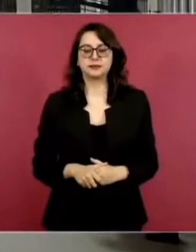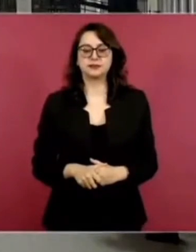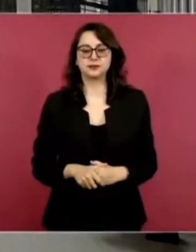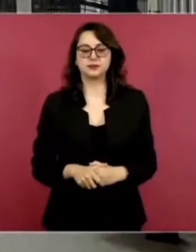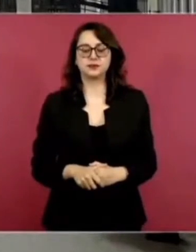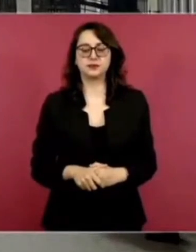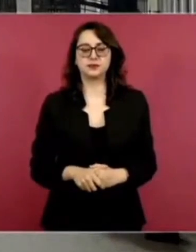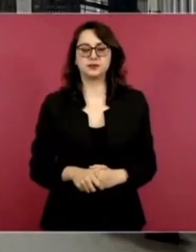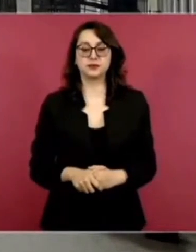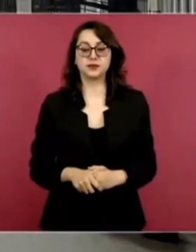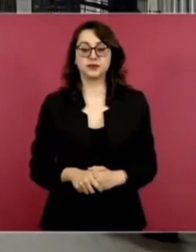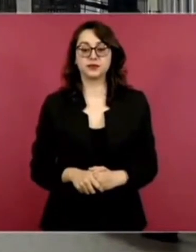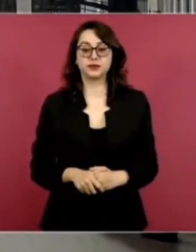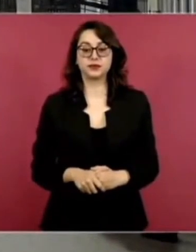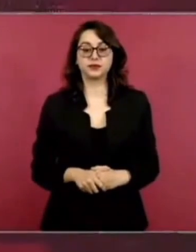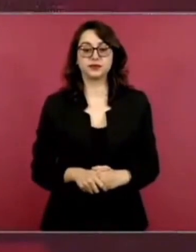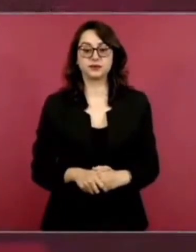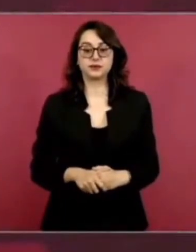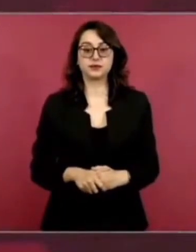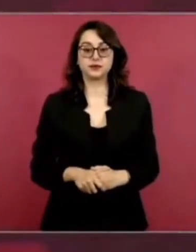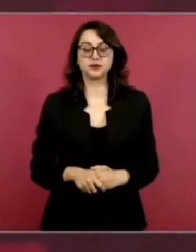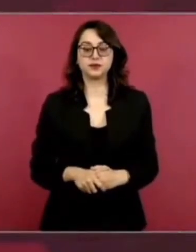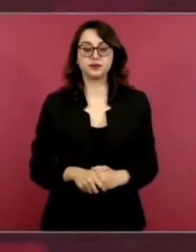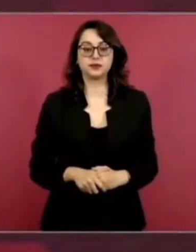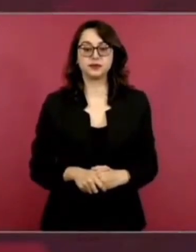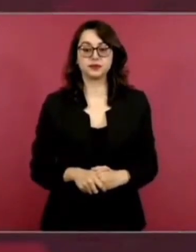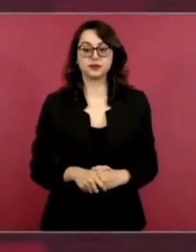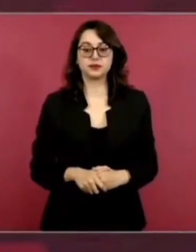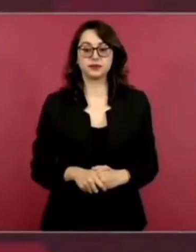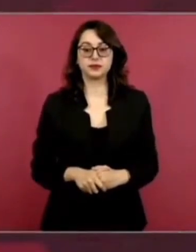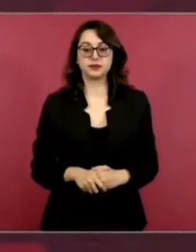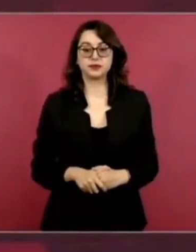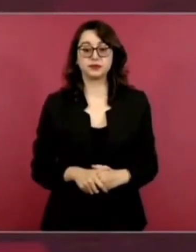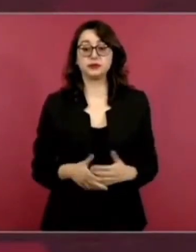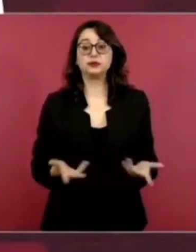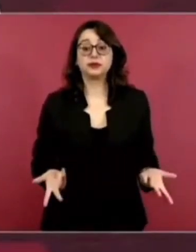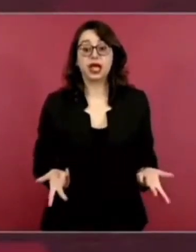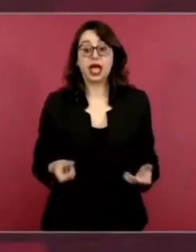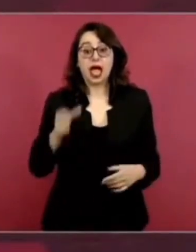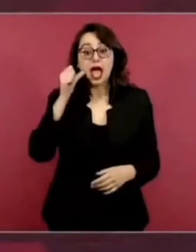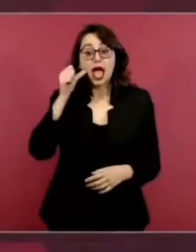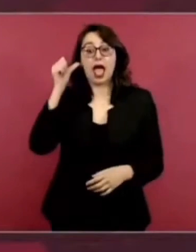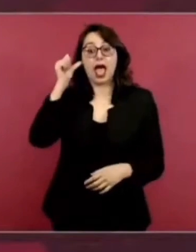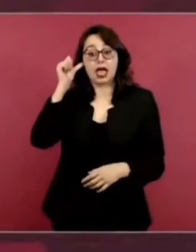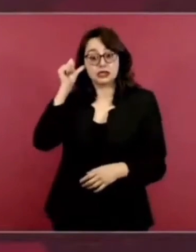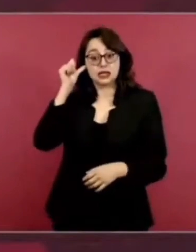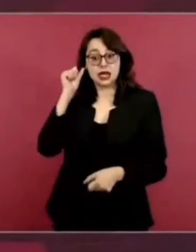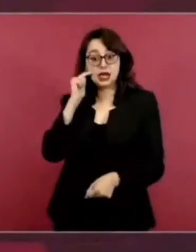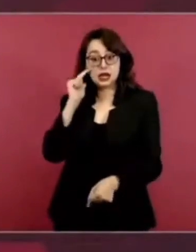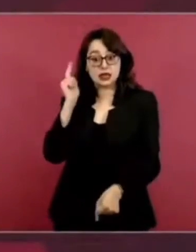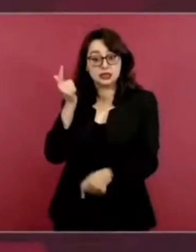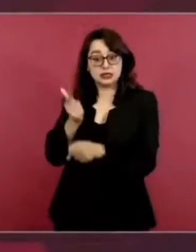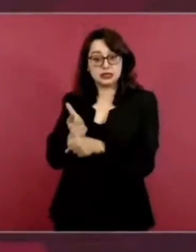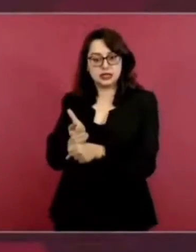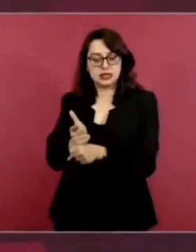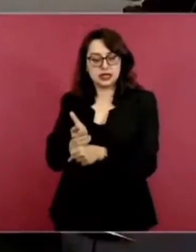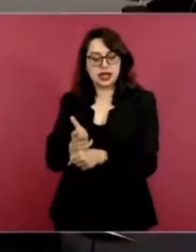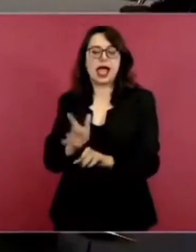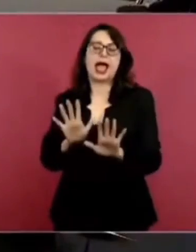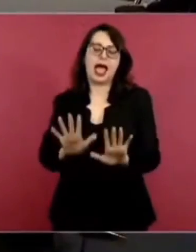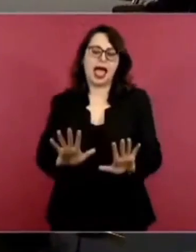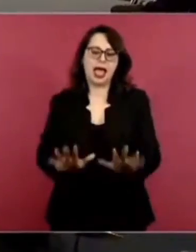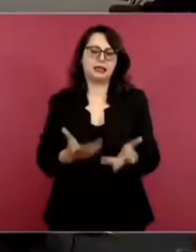No, pero... No, el plagio. No, el plagio apenas fue ayer. Ah, es ayer, ah, no, espérate. No hay que comer ansias.